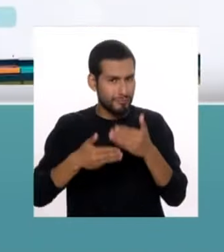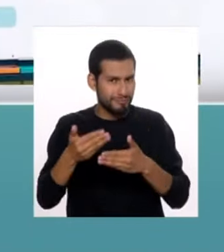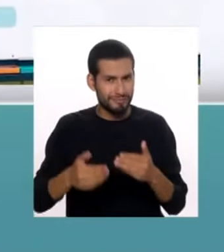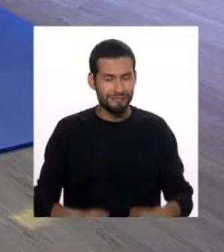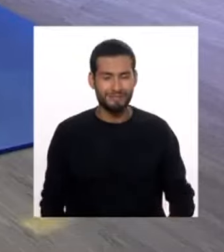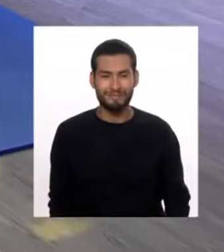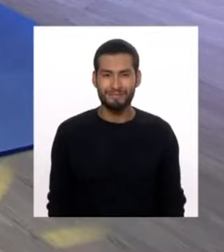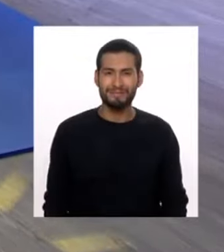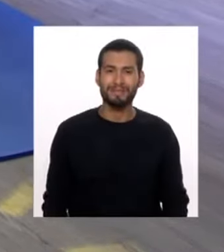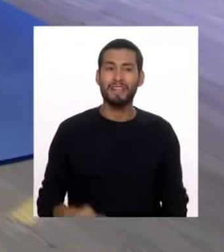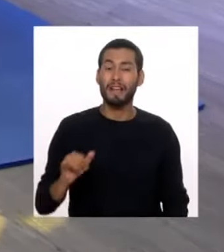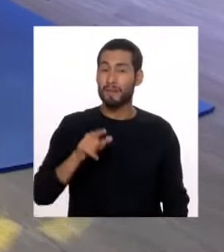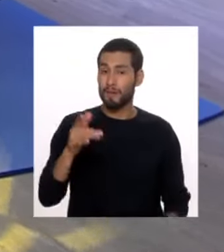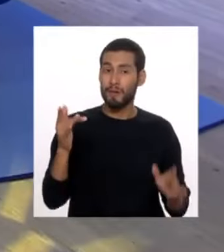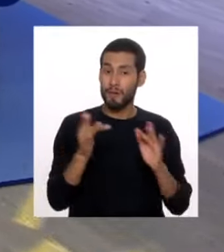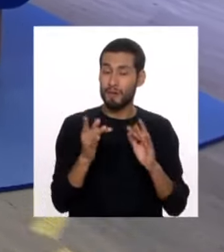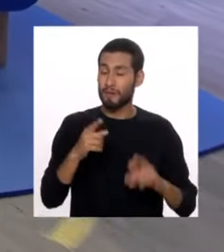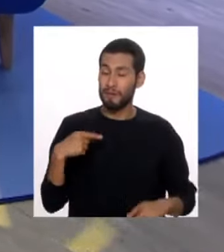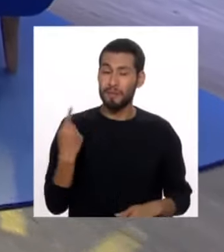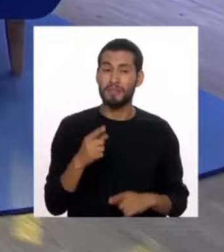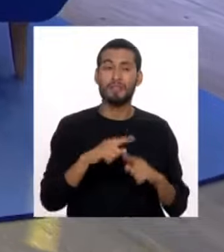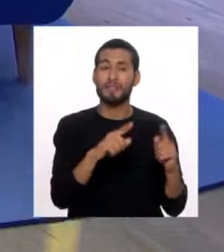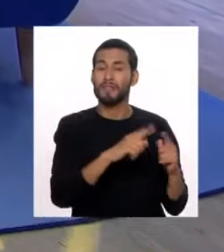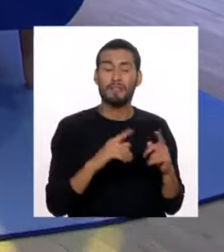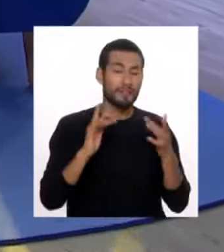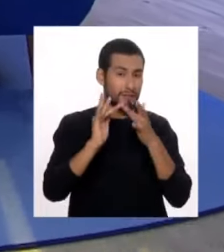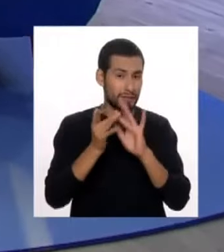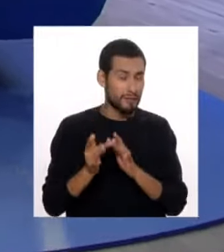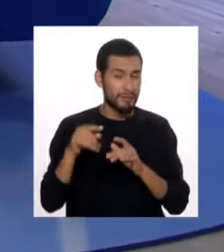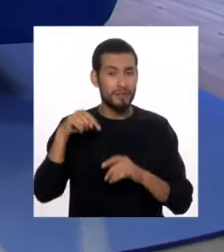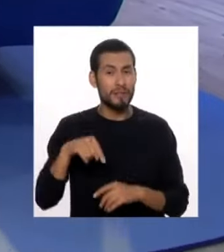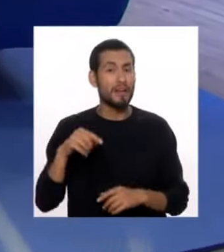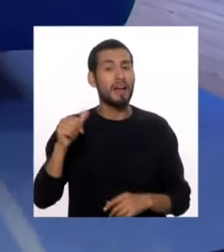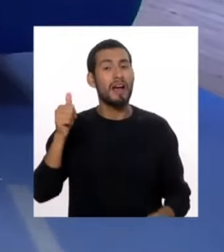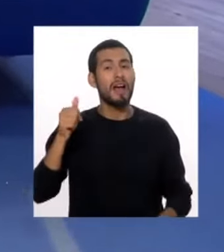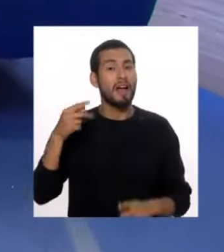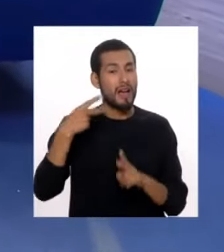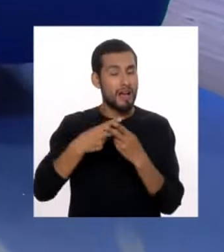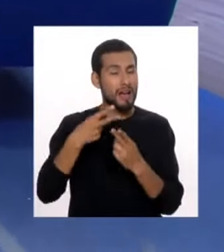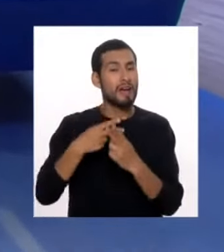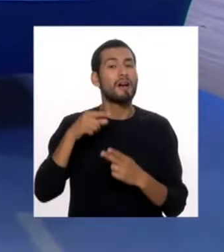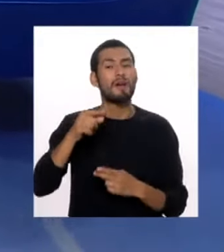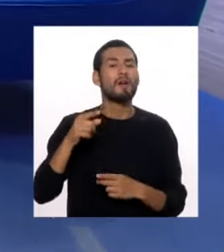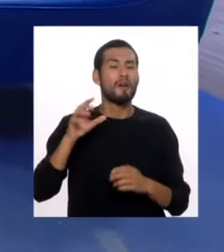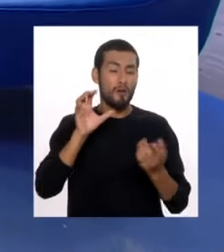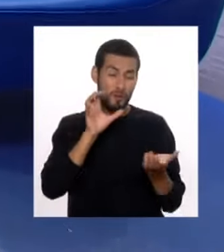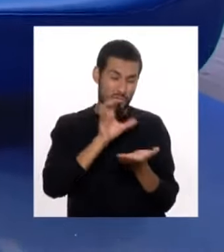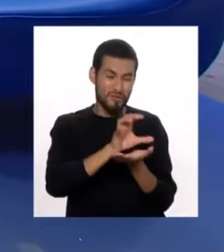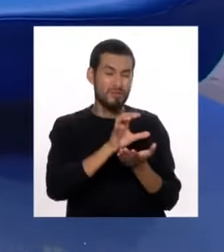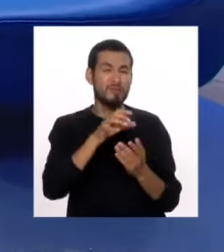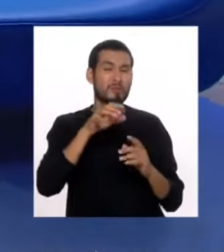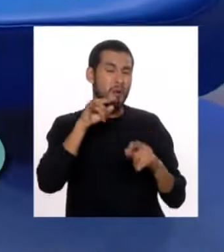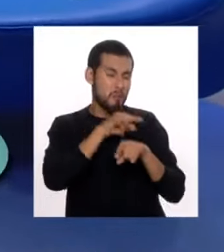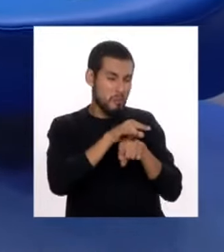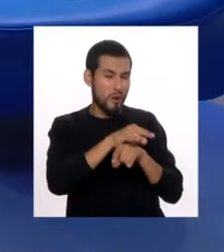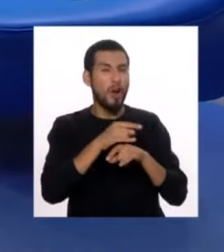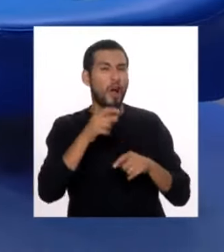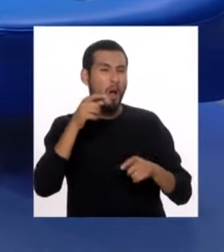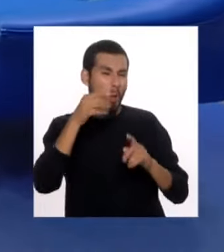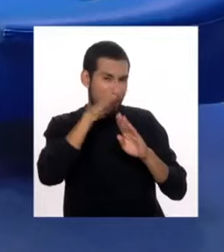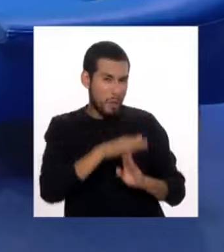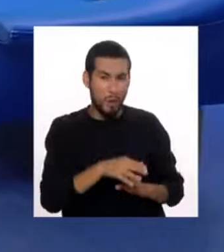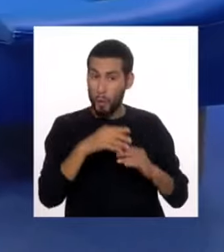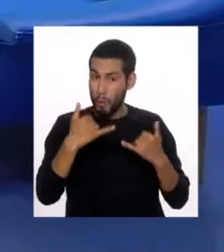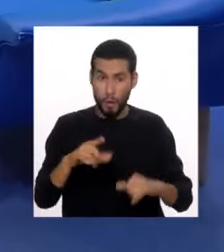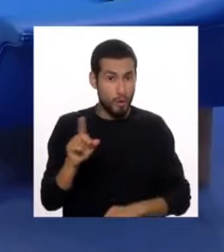Además ya sabes que te conectas con nosotros en redes sociales, estamos con el hashtag, bullying, hashtag noesjuego, en Facebook, en